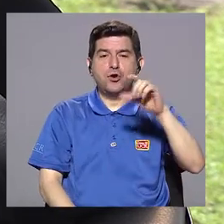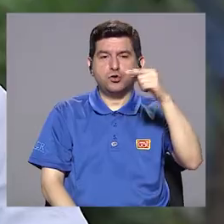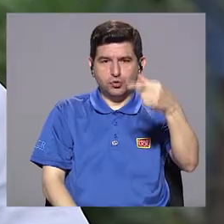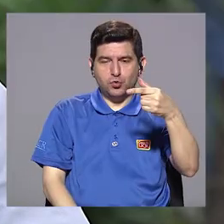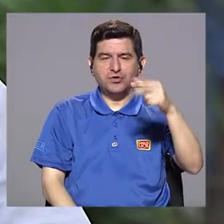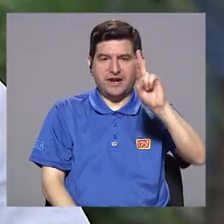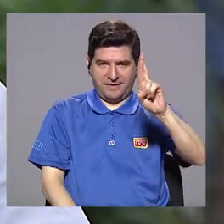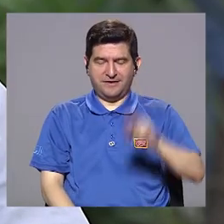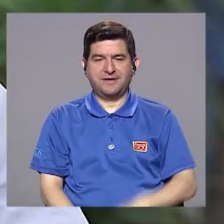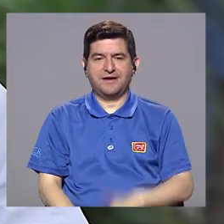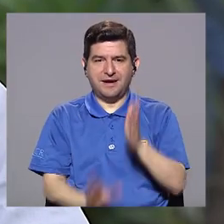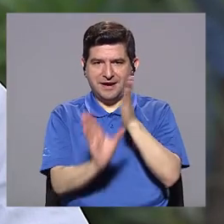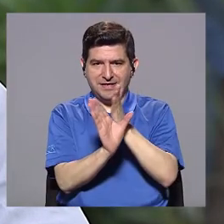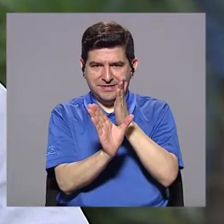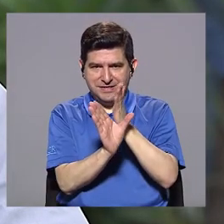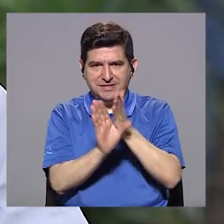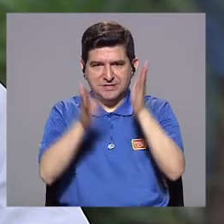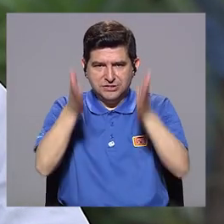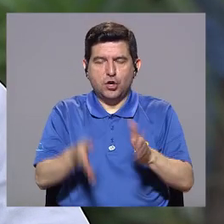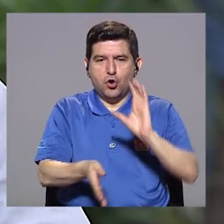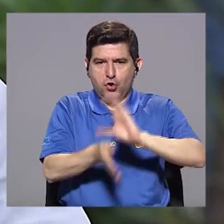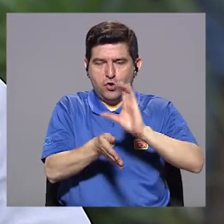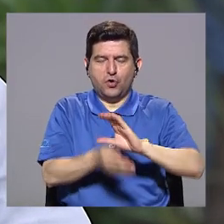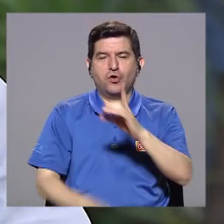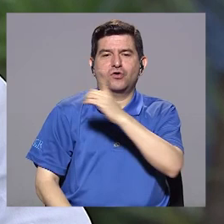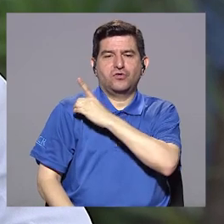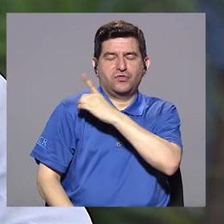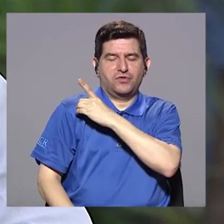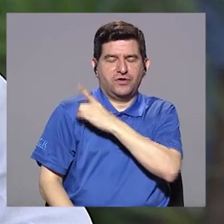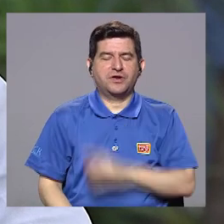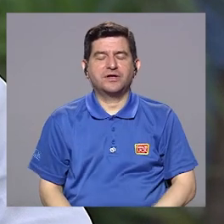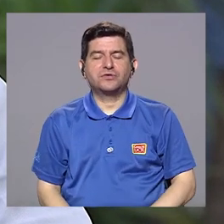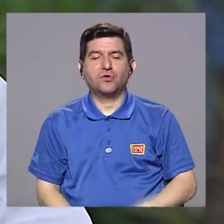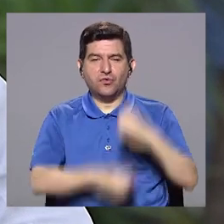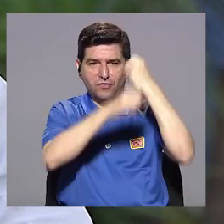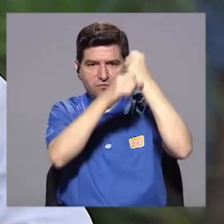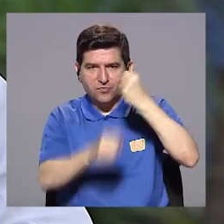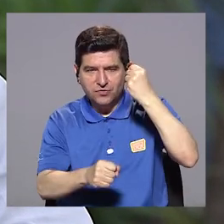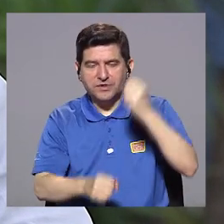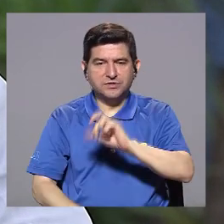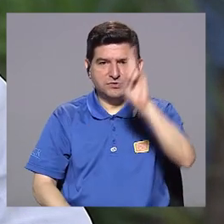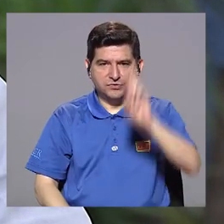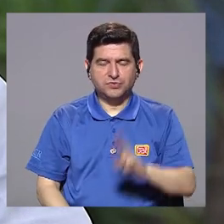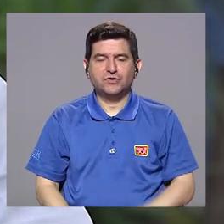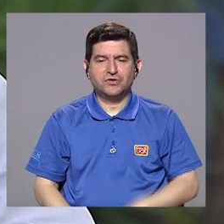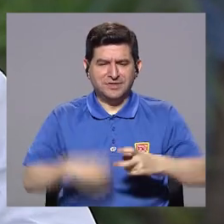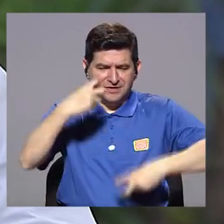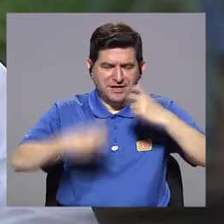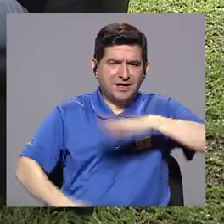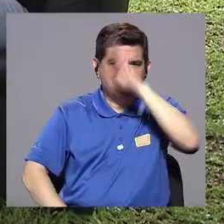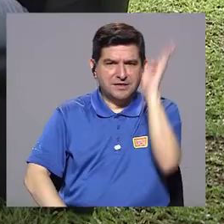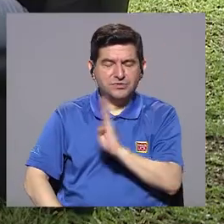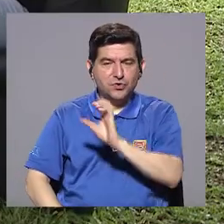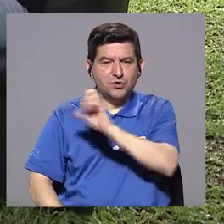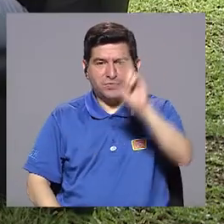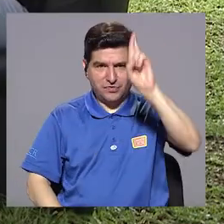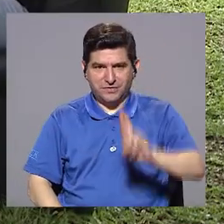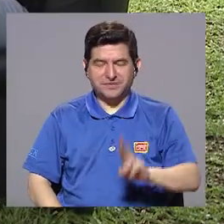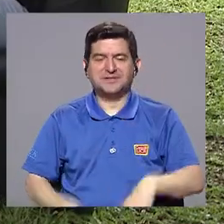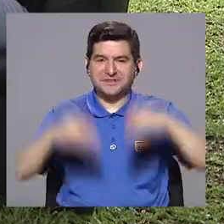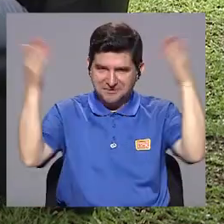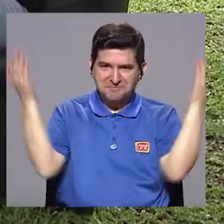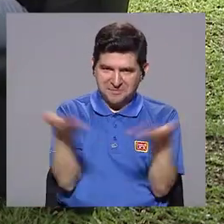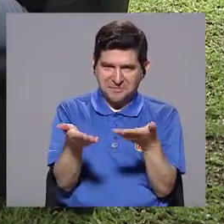Grutner Ramírez, el psicólogo clínico, director ejecutivo de la Fundación Costarricense de Trastorno Bipolar de Costa Rica.